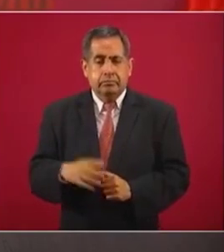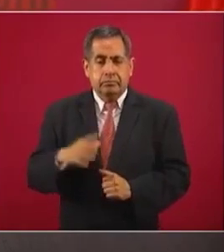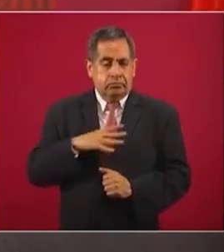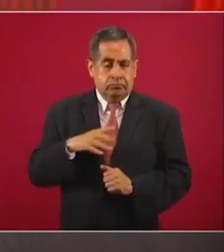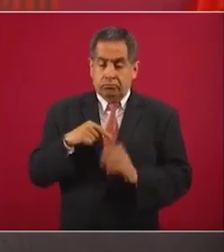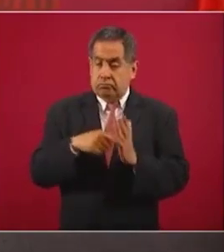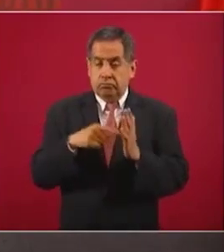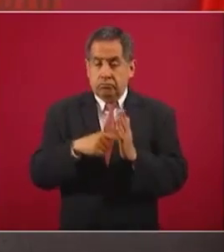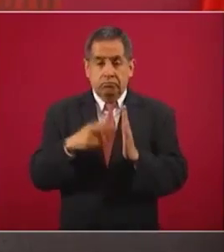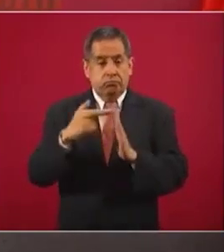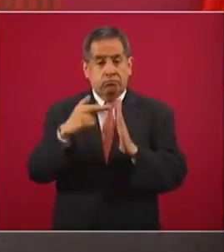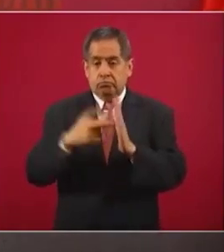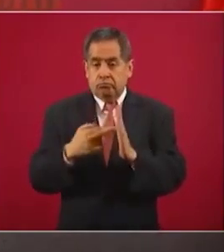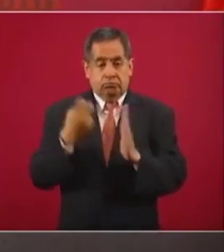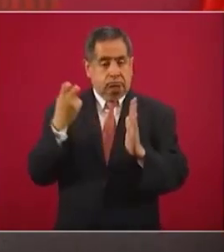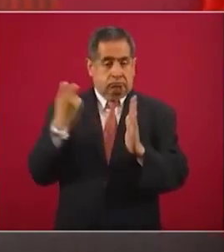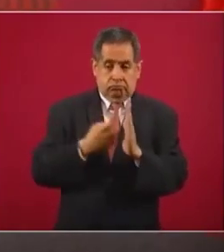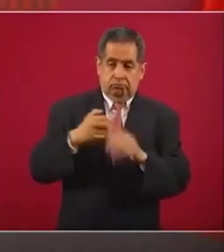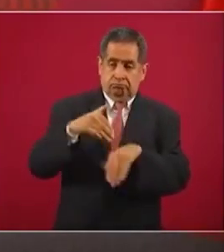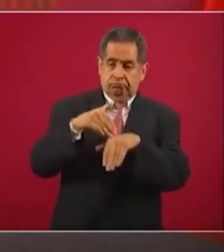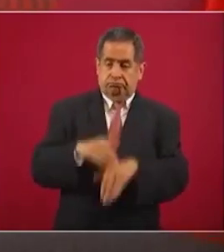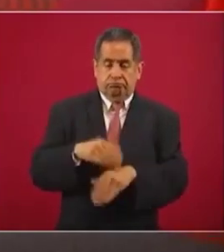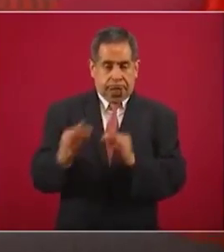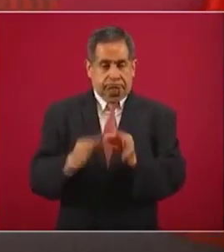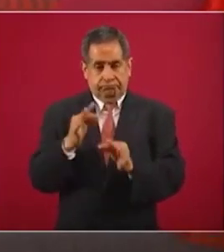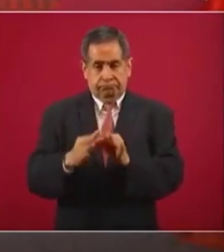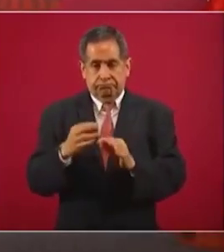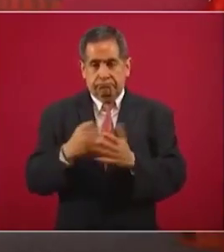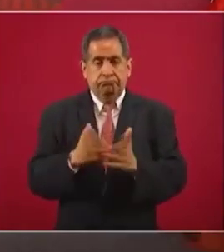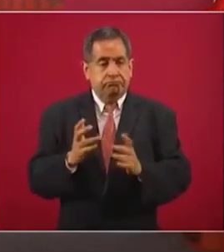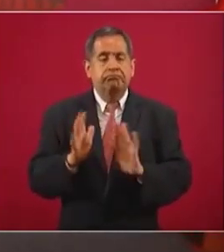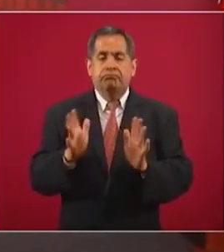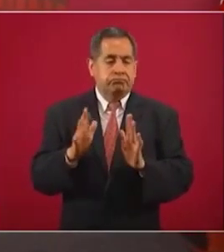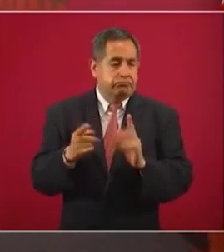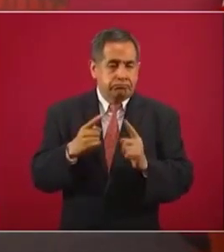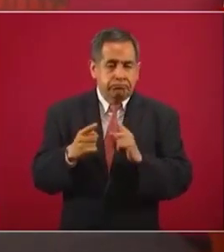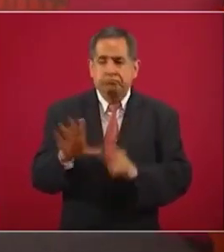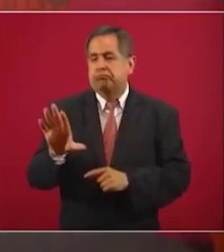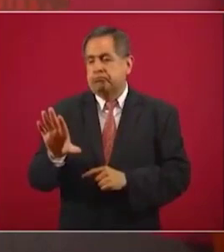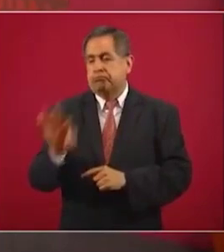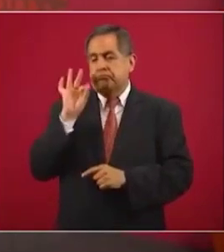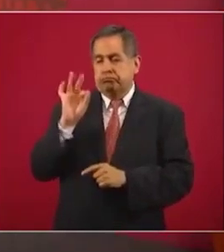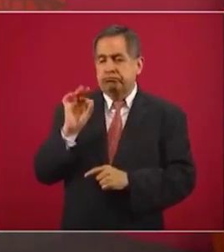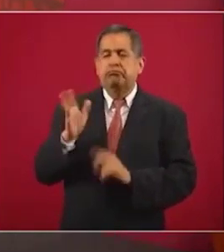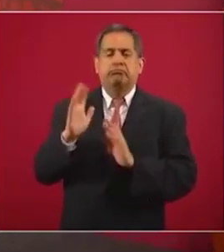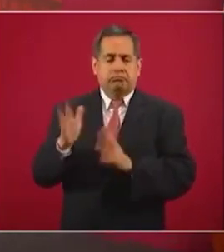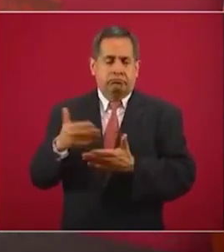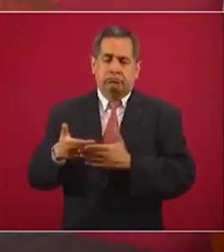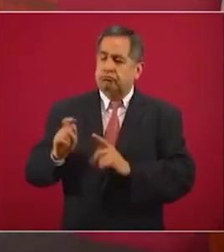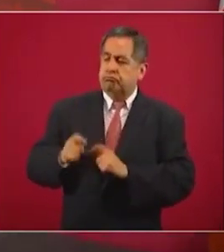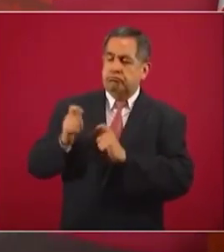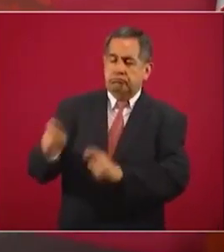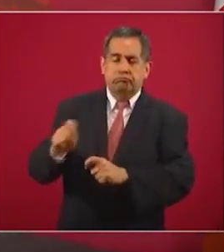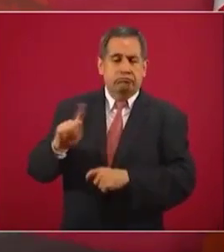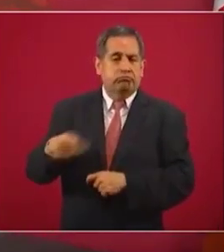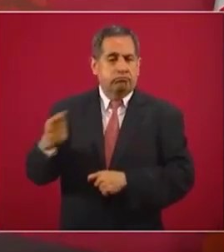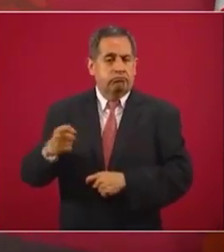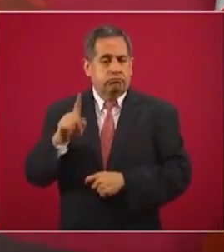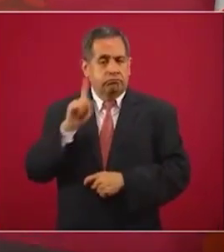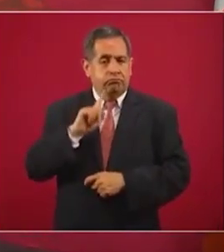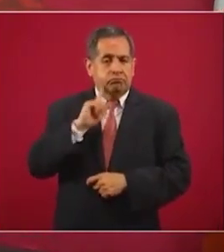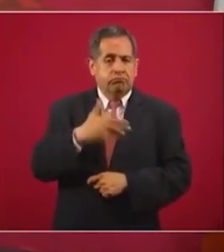apego al reglamento. Y así se eligió a quien ahora es presidenta